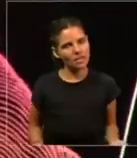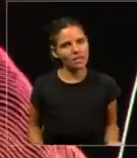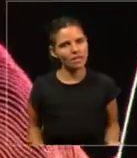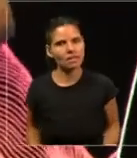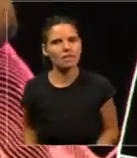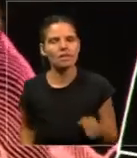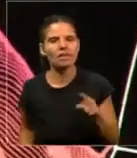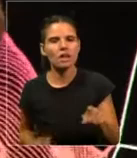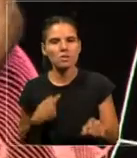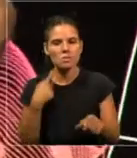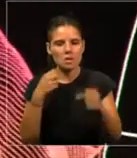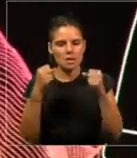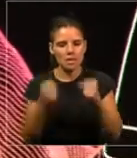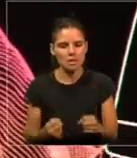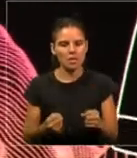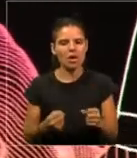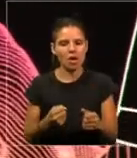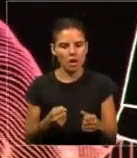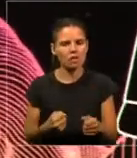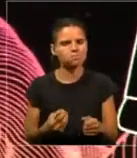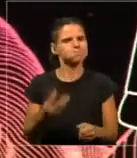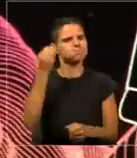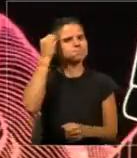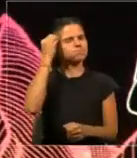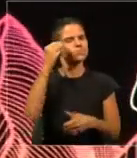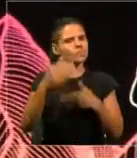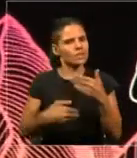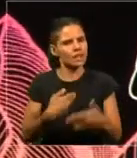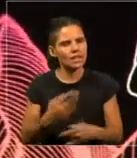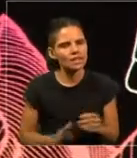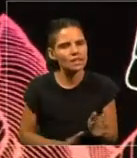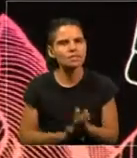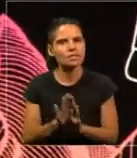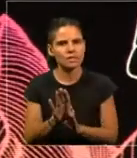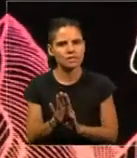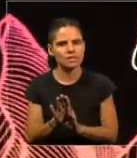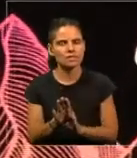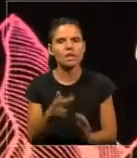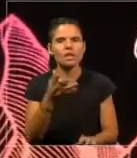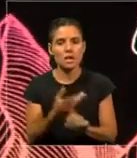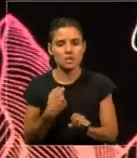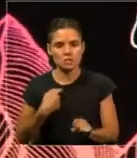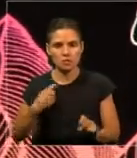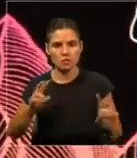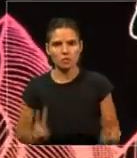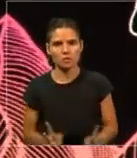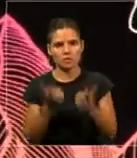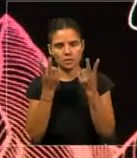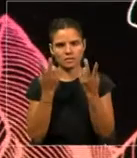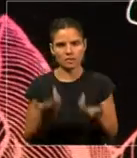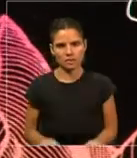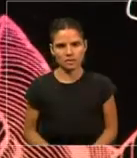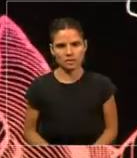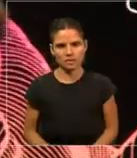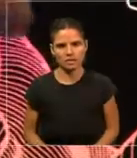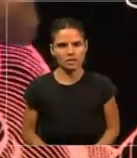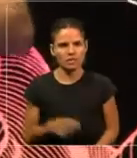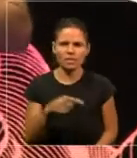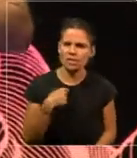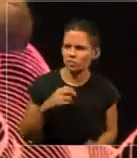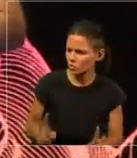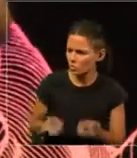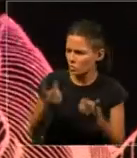de desarrollarnos y de, digamos, la supervivencia. Pero como esa supervivencia no es la que